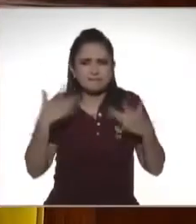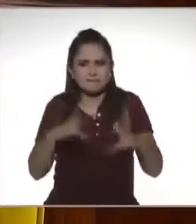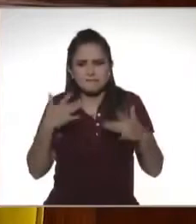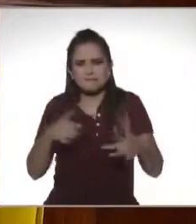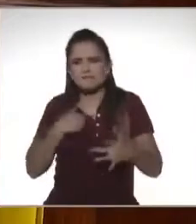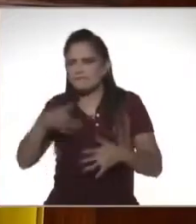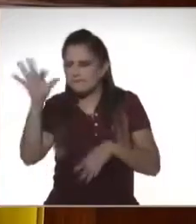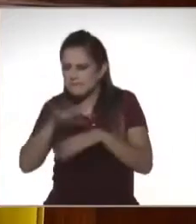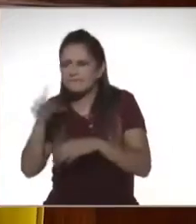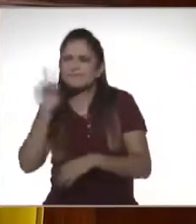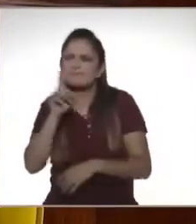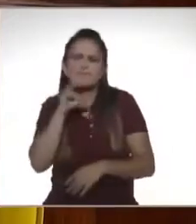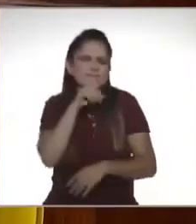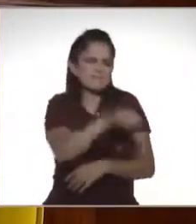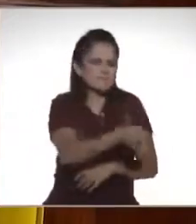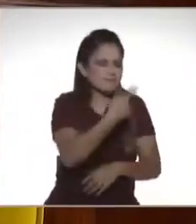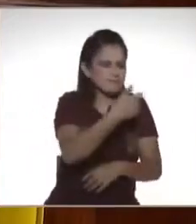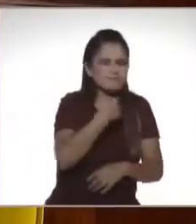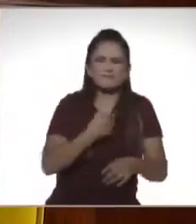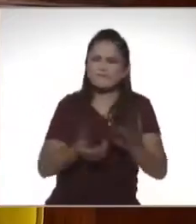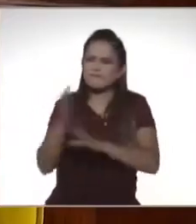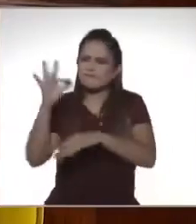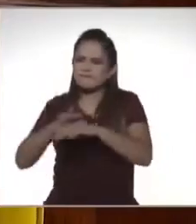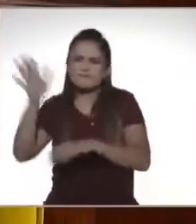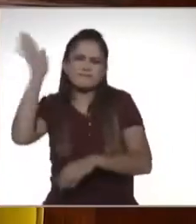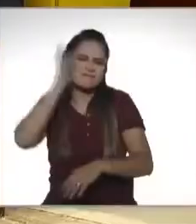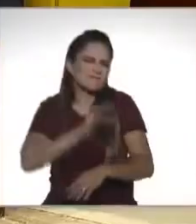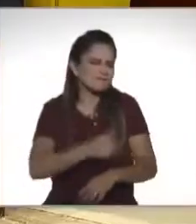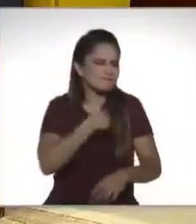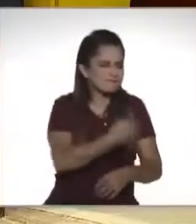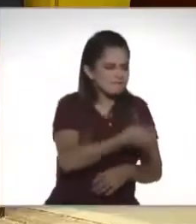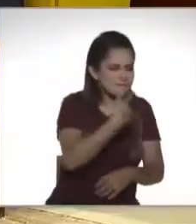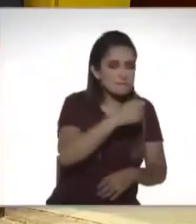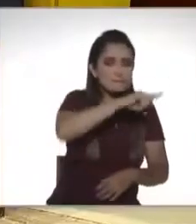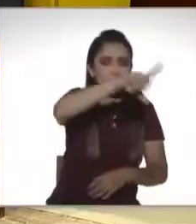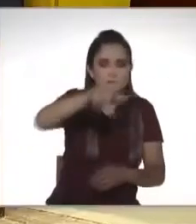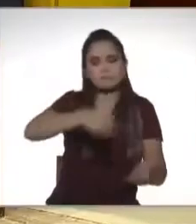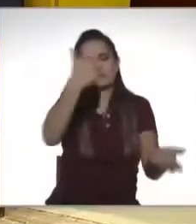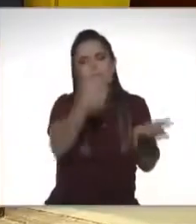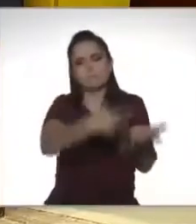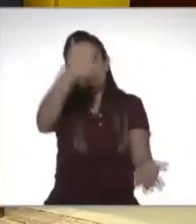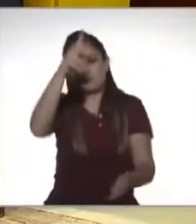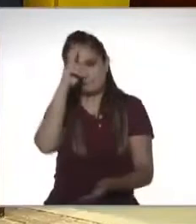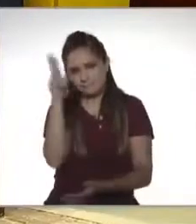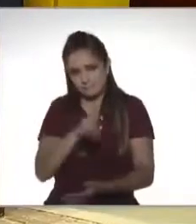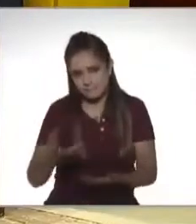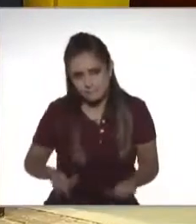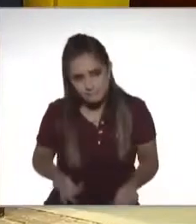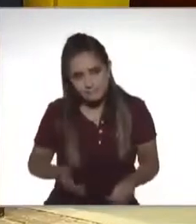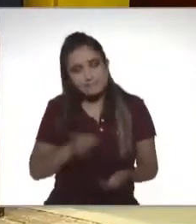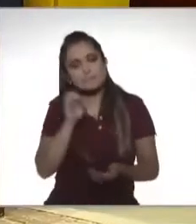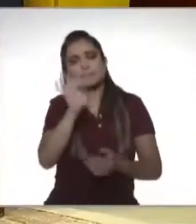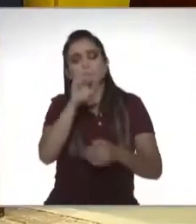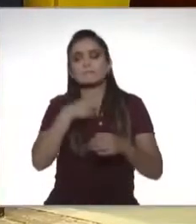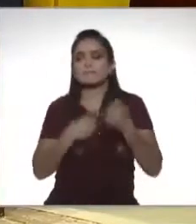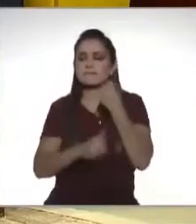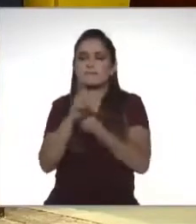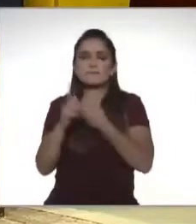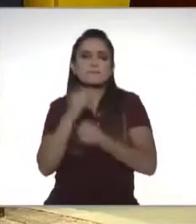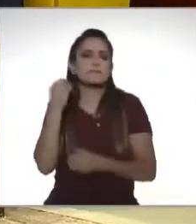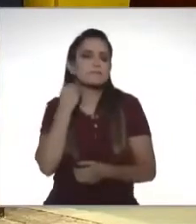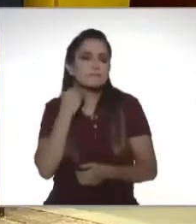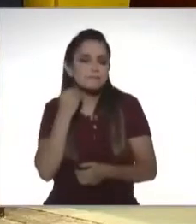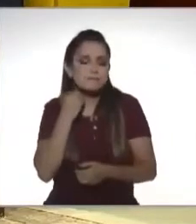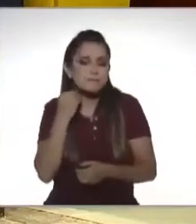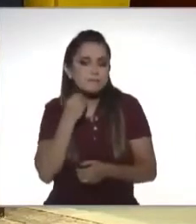con el doctor, no, tómate esta pastilla, no necesitas doctor. Y al rato las consecuencias son graves. O tienes algún problema legal y dices, no,